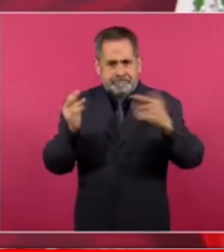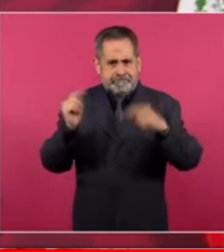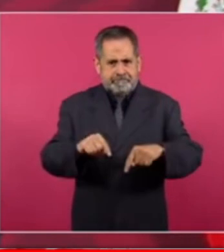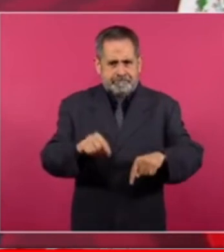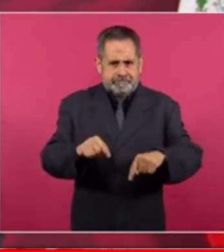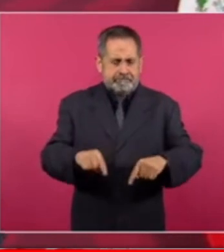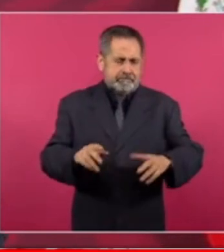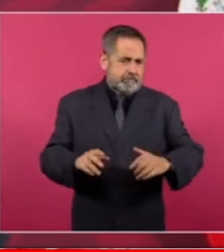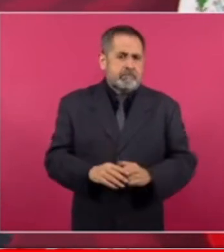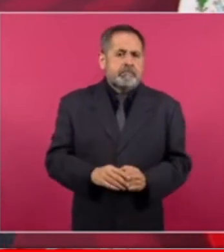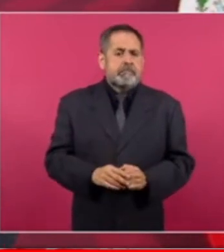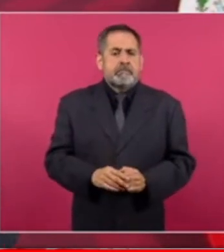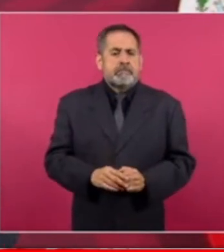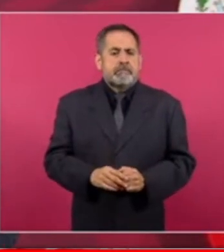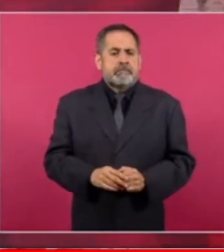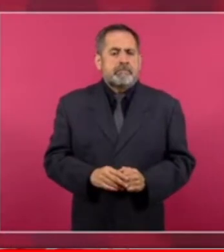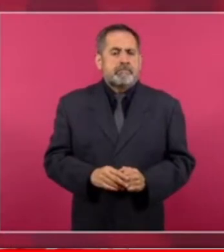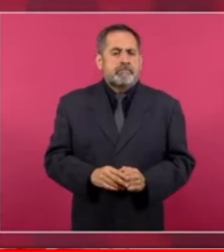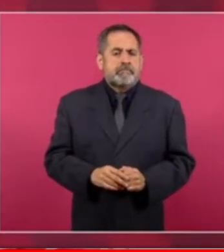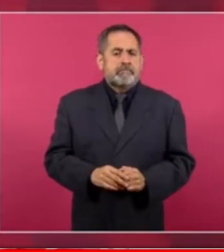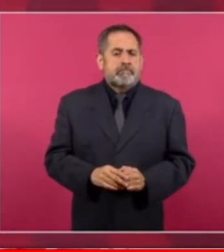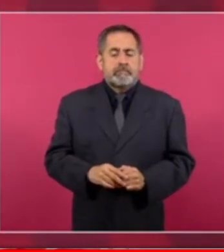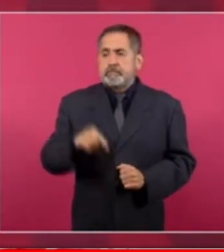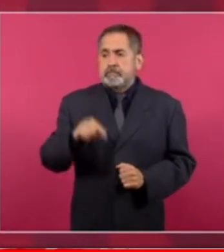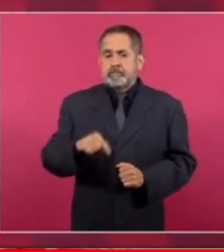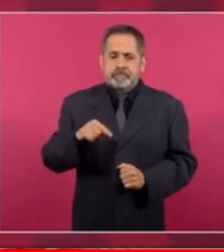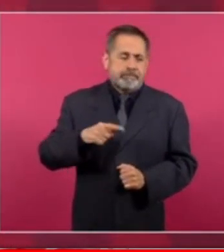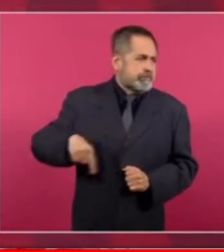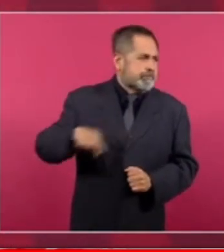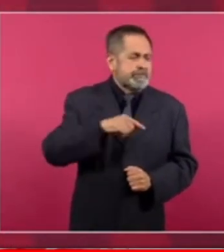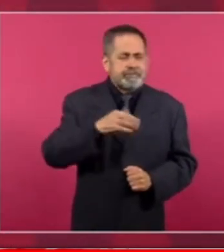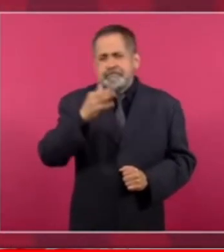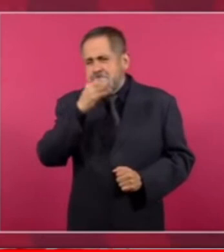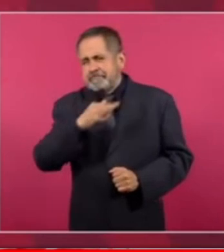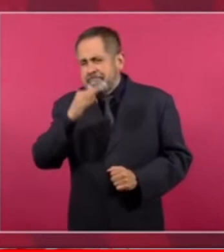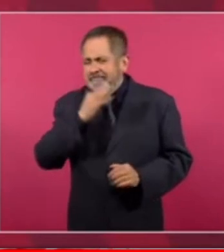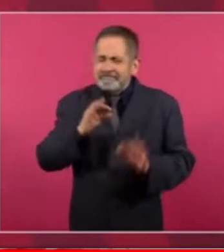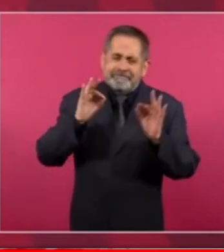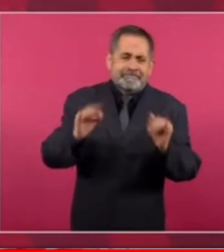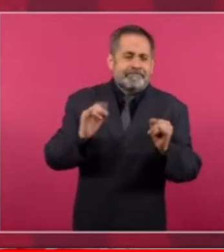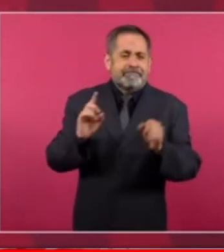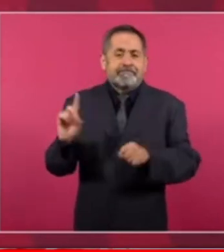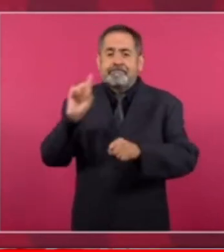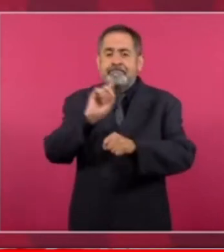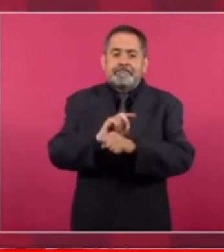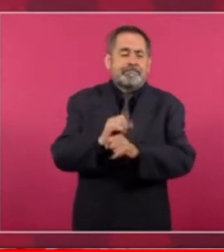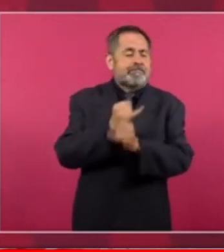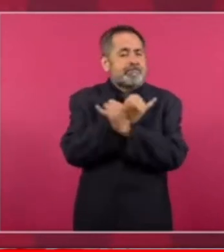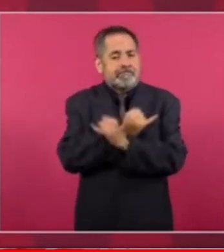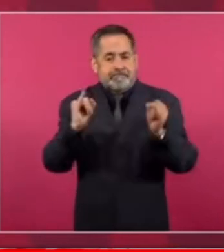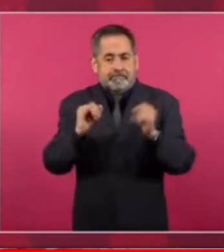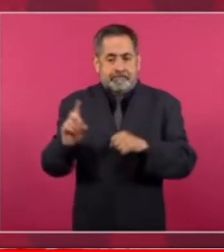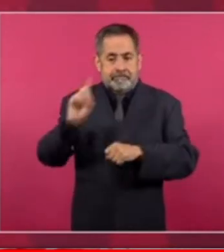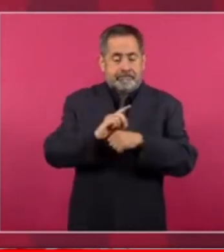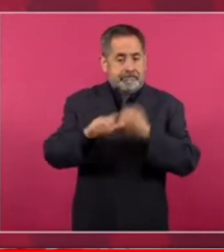vamos a a celebrar nuestra independencia el día 15